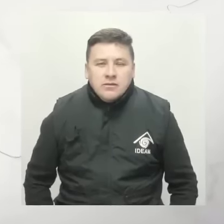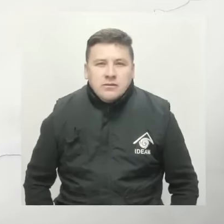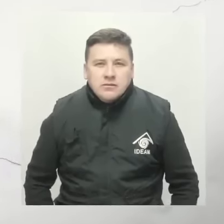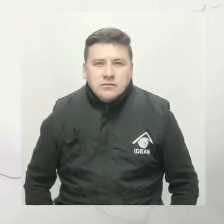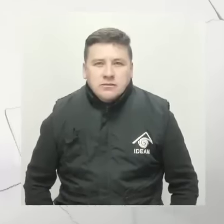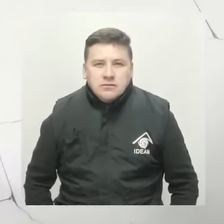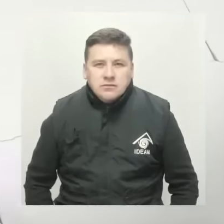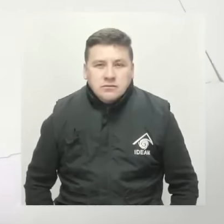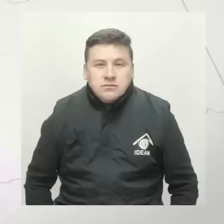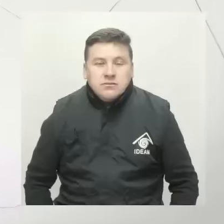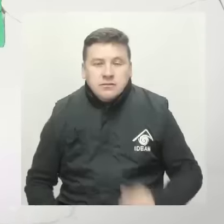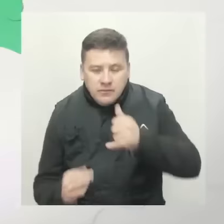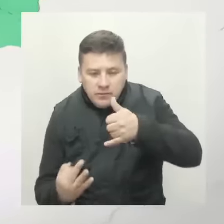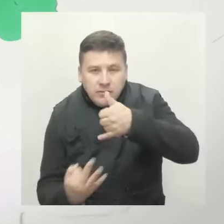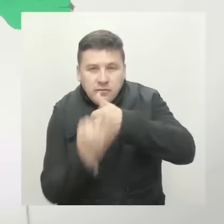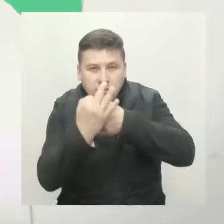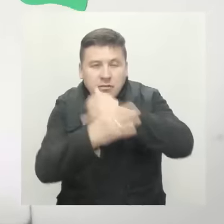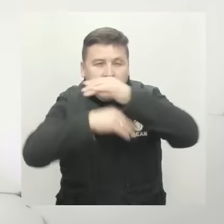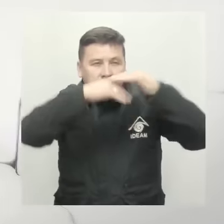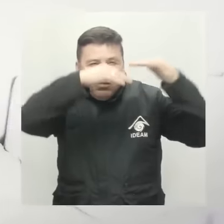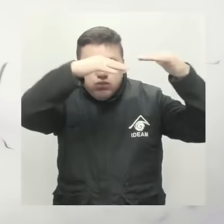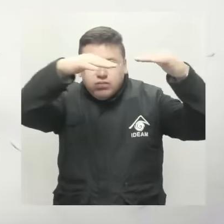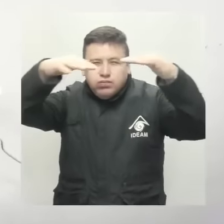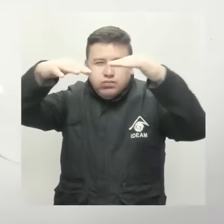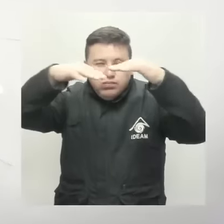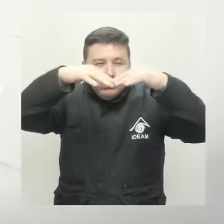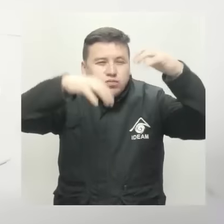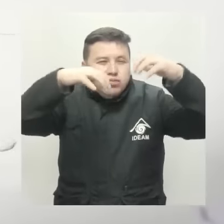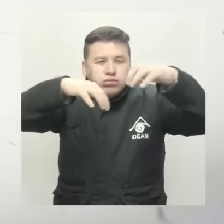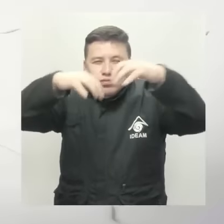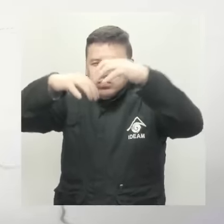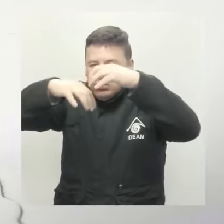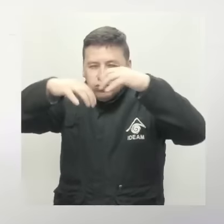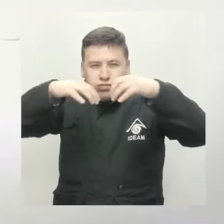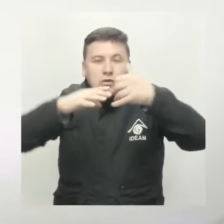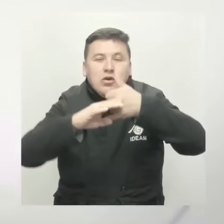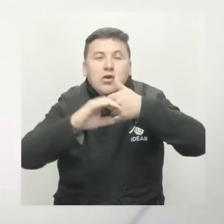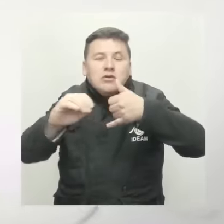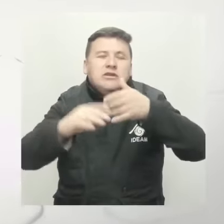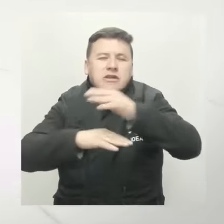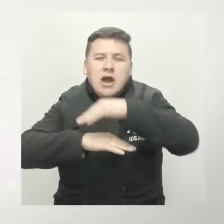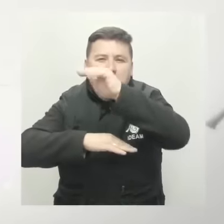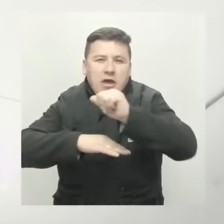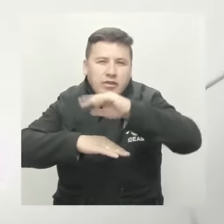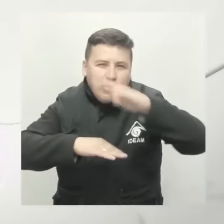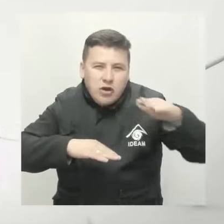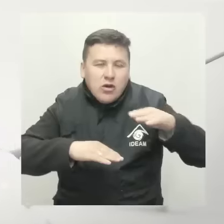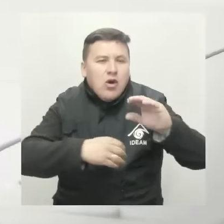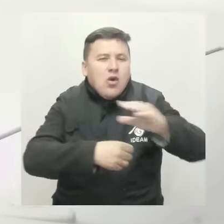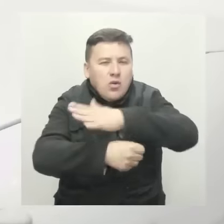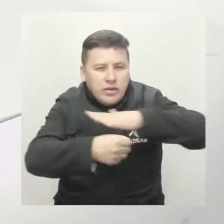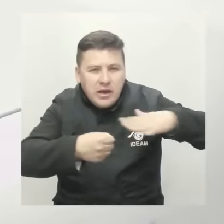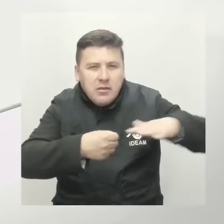En la zona andina se prevé cielos entrenublados, con lluvias ligeras en el occidente y norte de Antioquia, zonas de Cundinamarca,